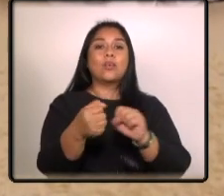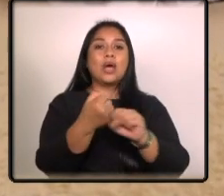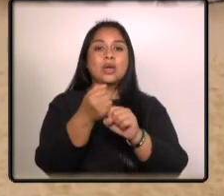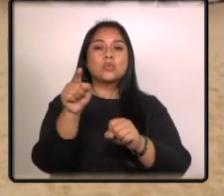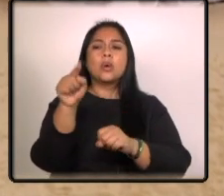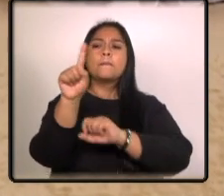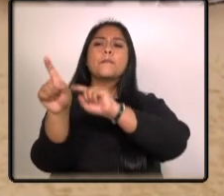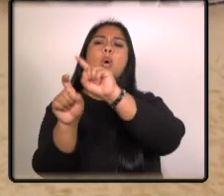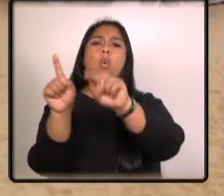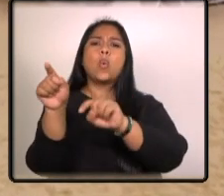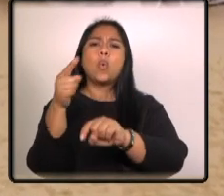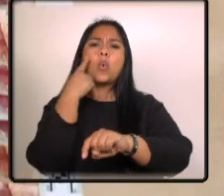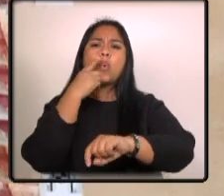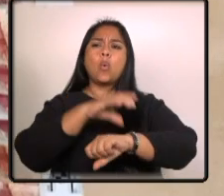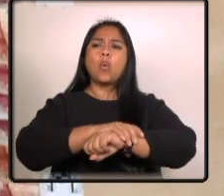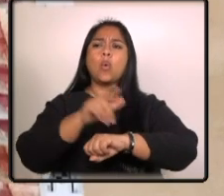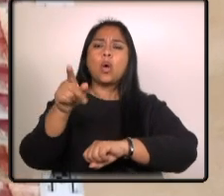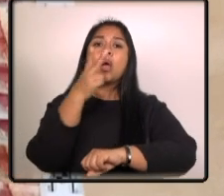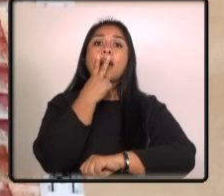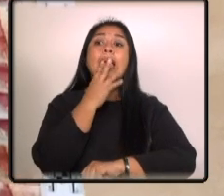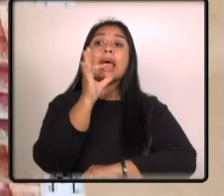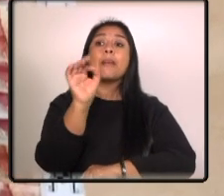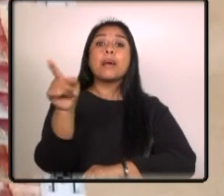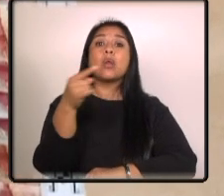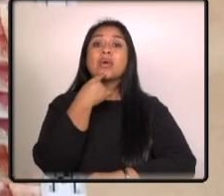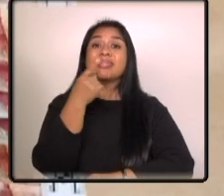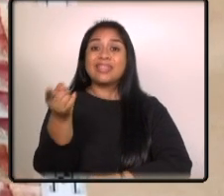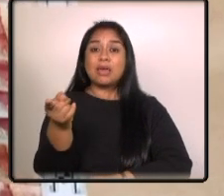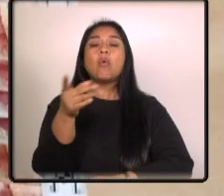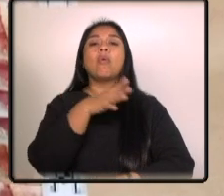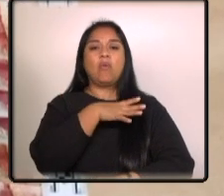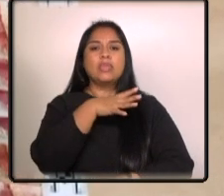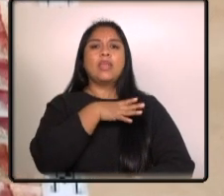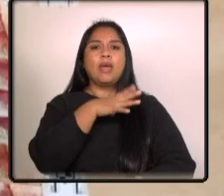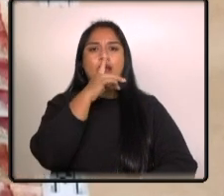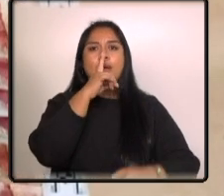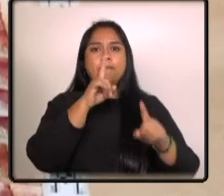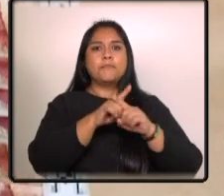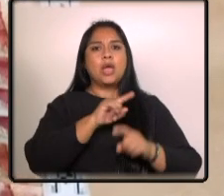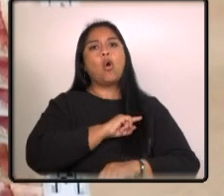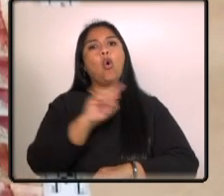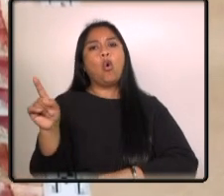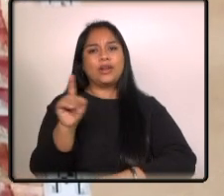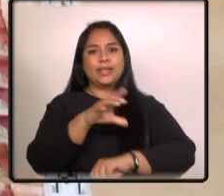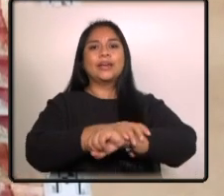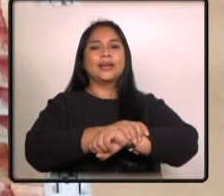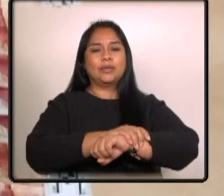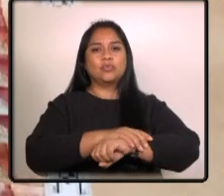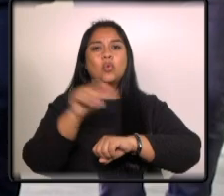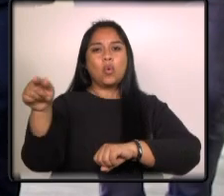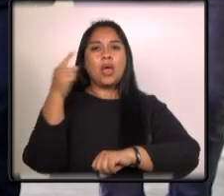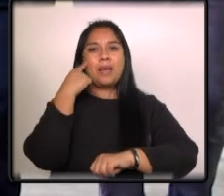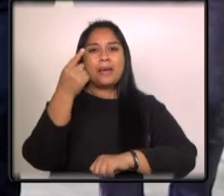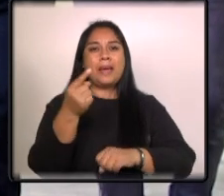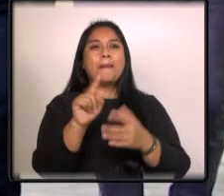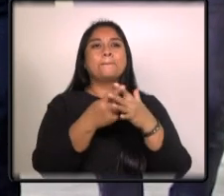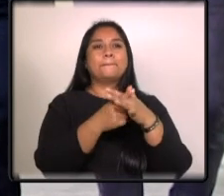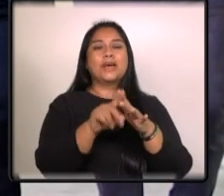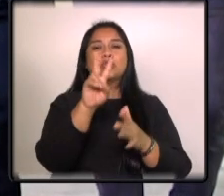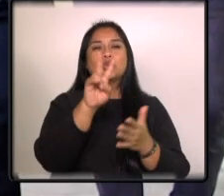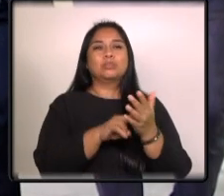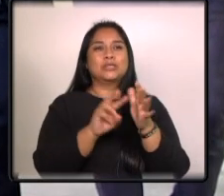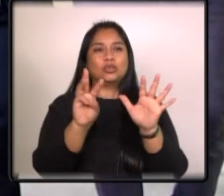consultar sobre la detención de su hermano determinó que también contaba con una orden de captura girada desde el 2008